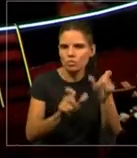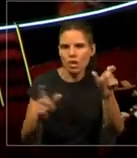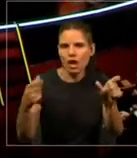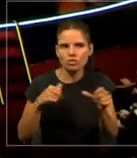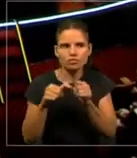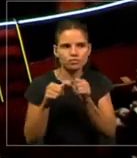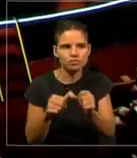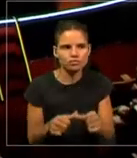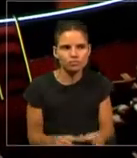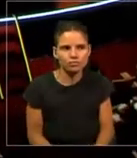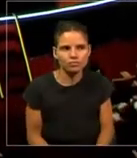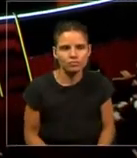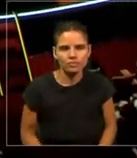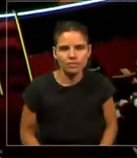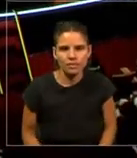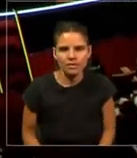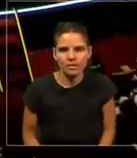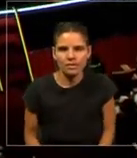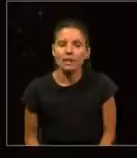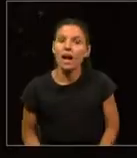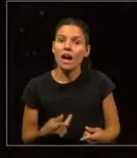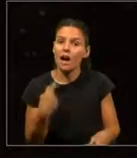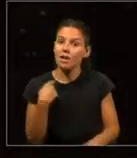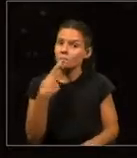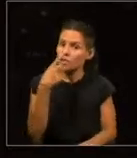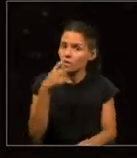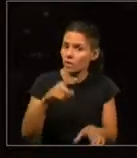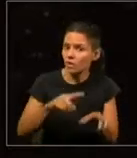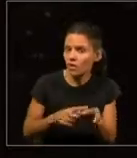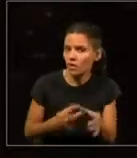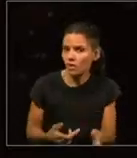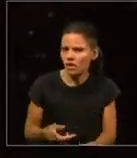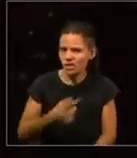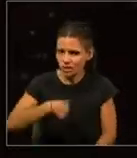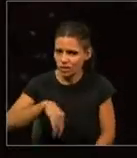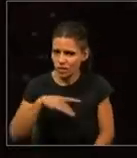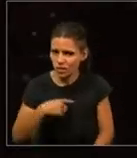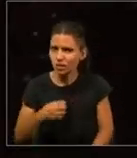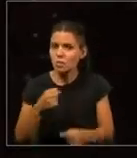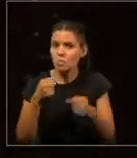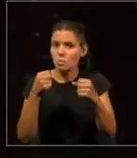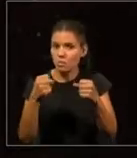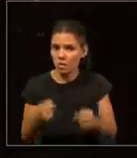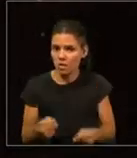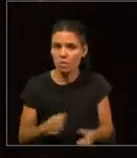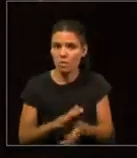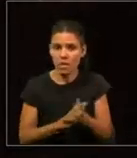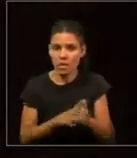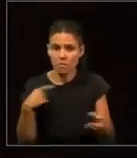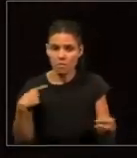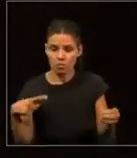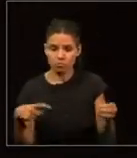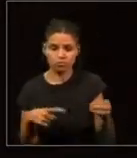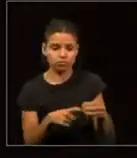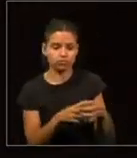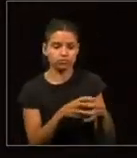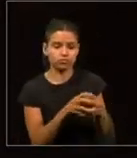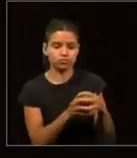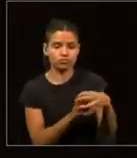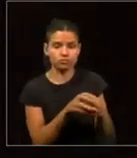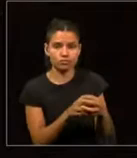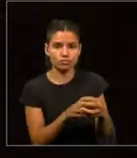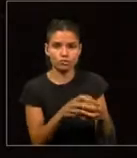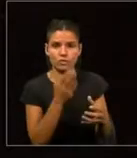viene una pregunta tecnológica. ¿Estamos en condiciones nosotros de mandar embriones congelados a distintos rincones del